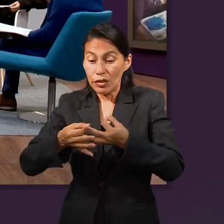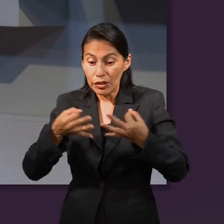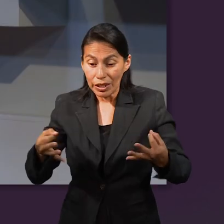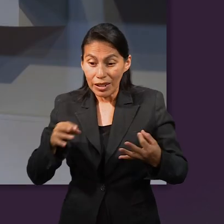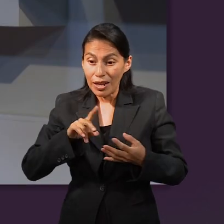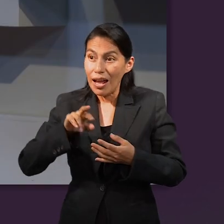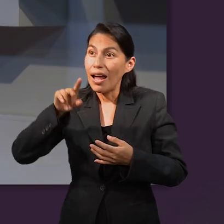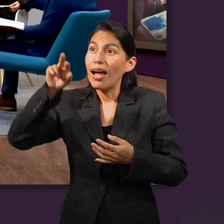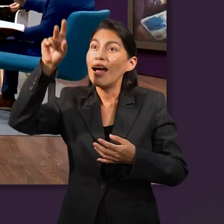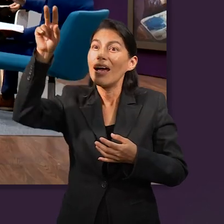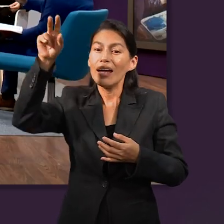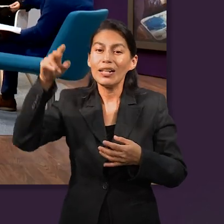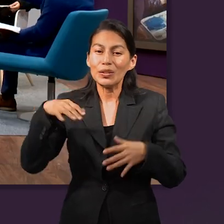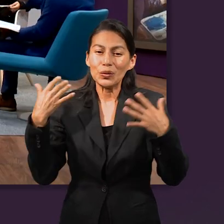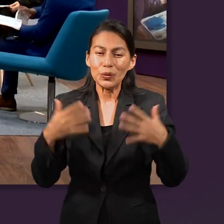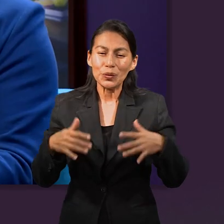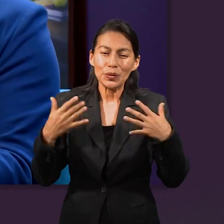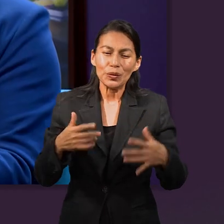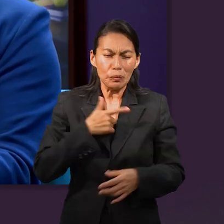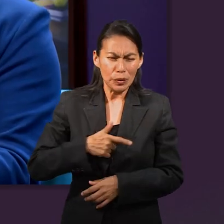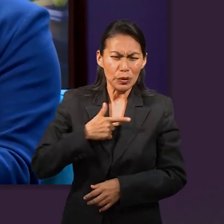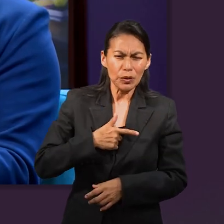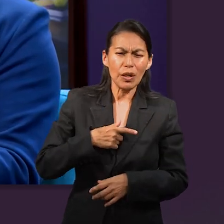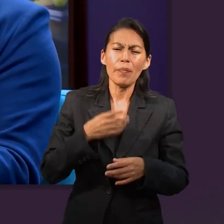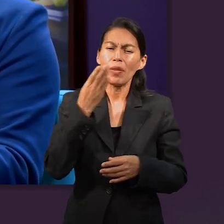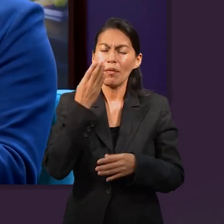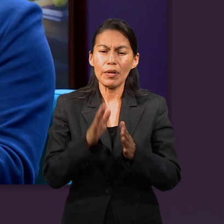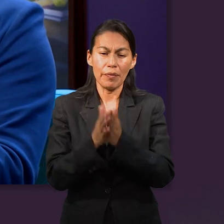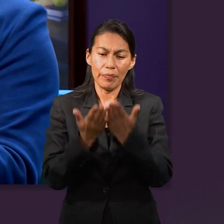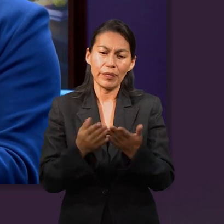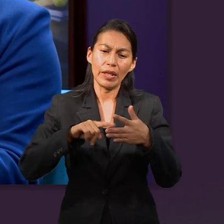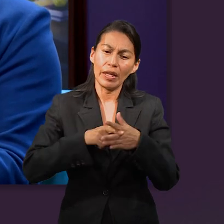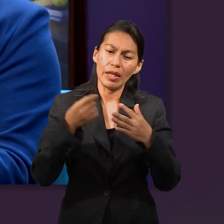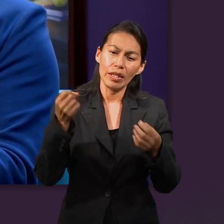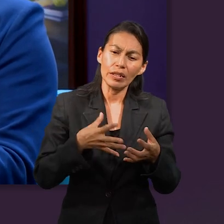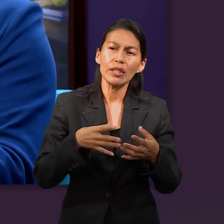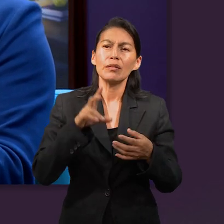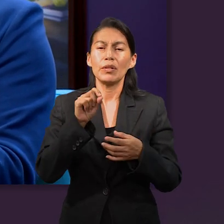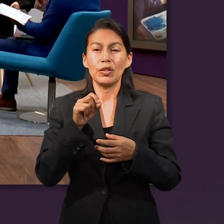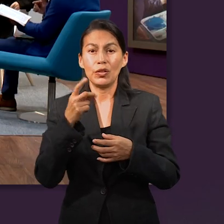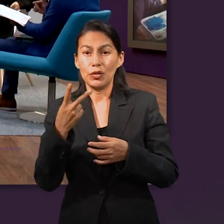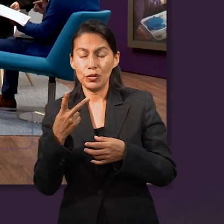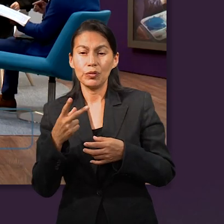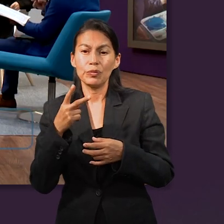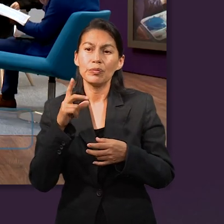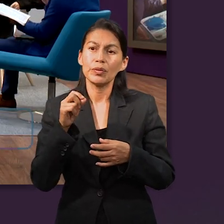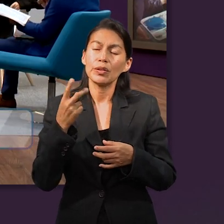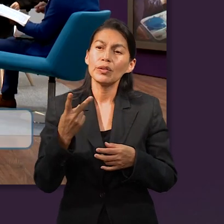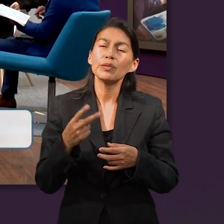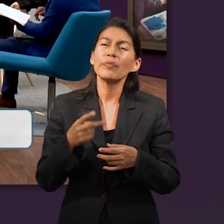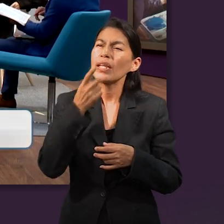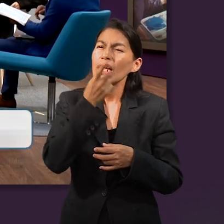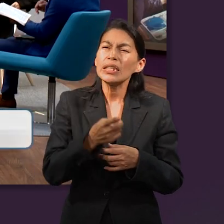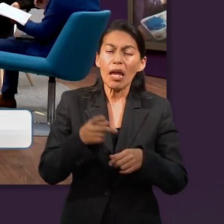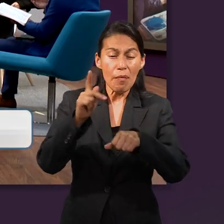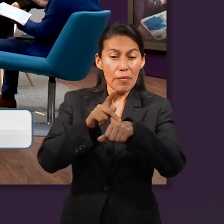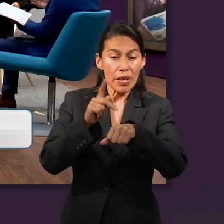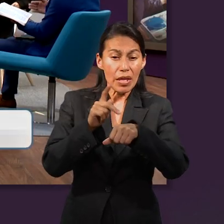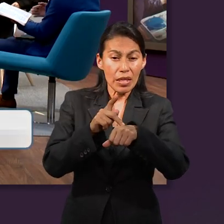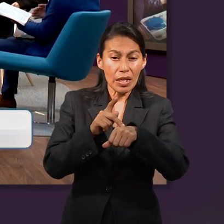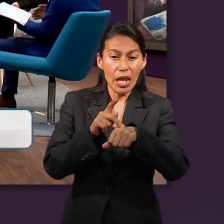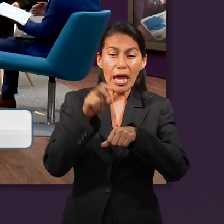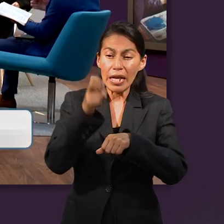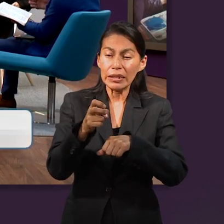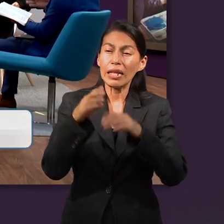cielo con la tierra. A mí me gusta esa parte porque en el libro de Génesis, capítulo 28, en el verso 22, dice, Y esta piedra que he